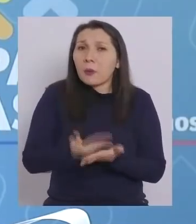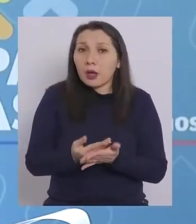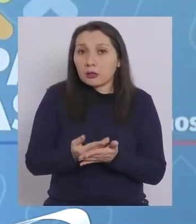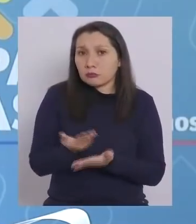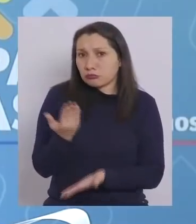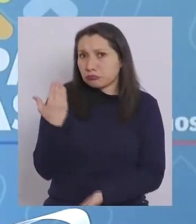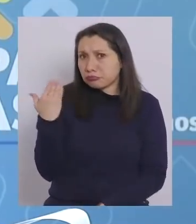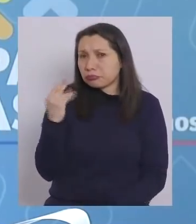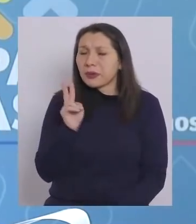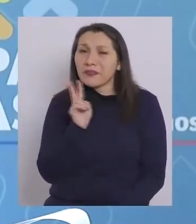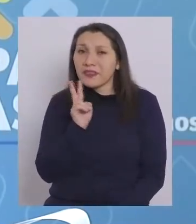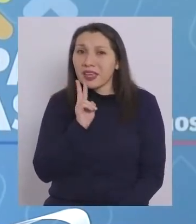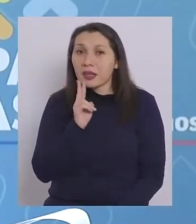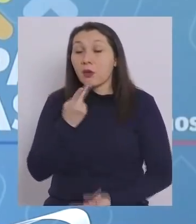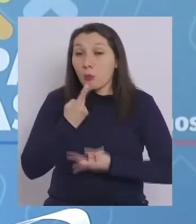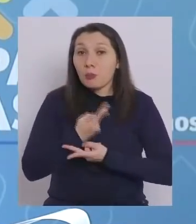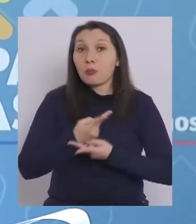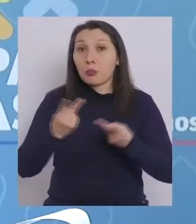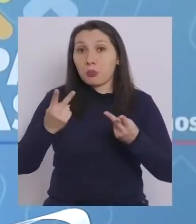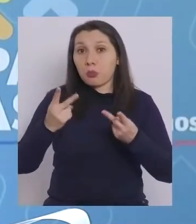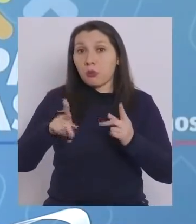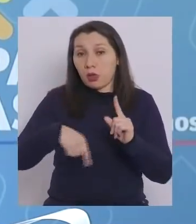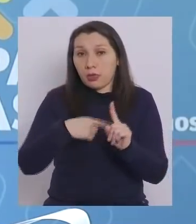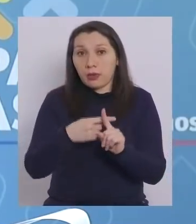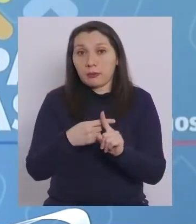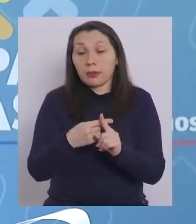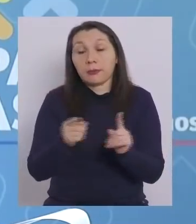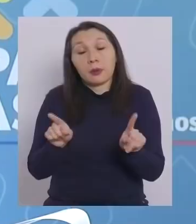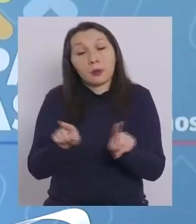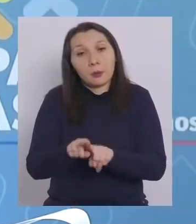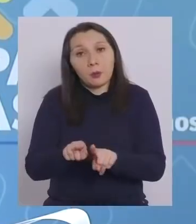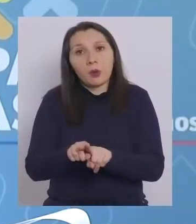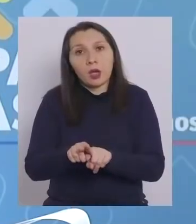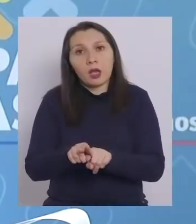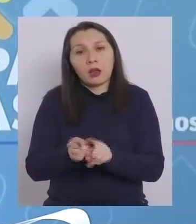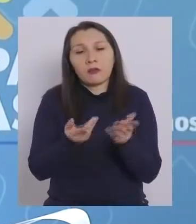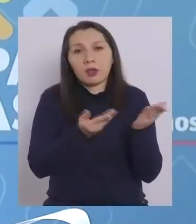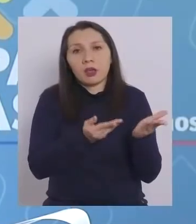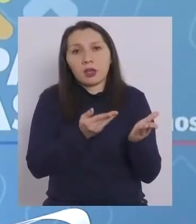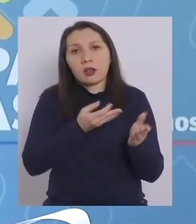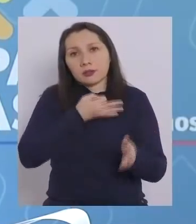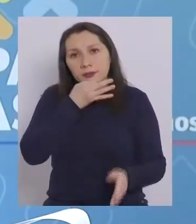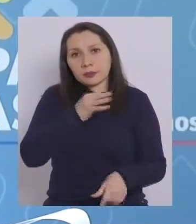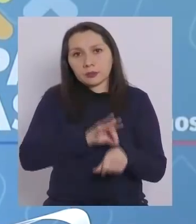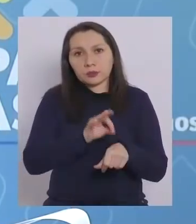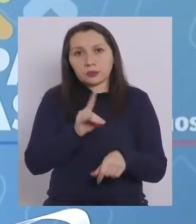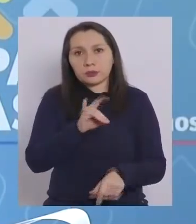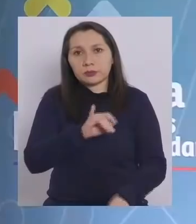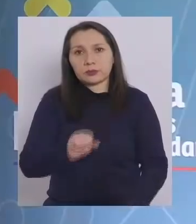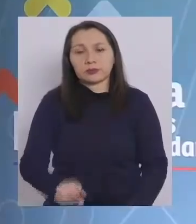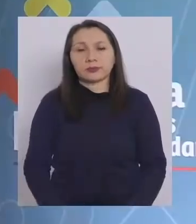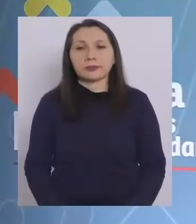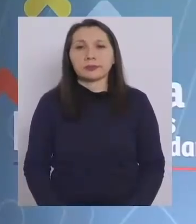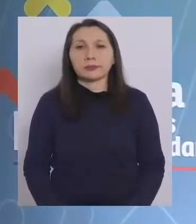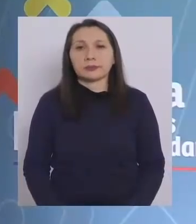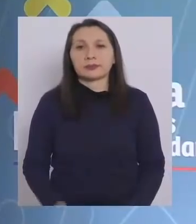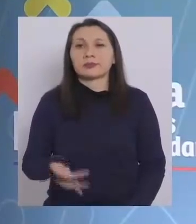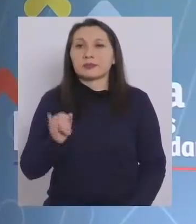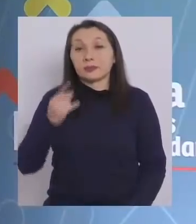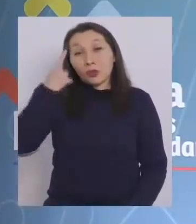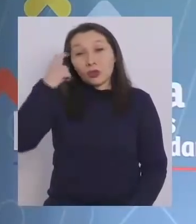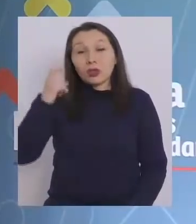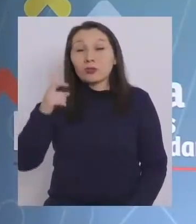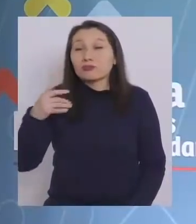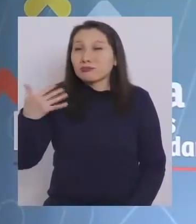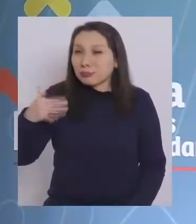este viernes. Lo anunciamos, además. De todas maneras, le daré la palabra a la doctora Daza. Sí, yo creo